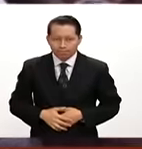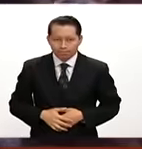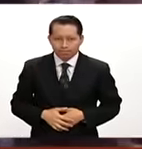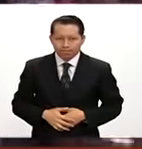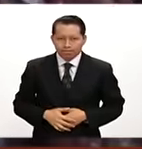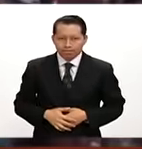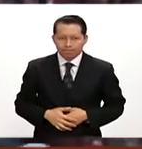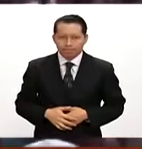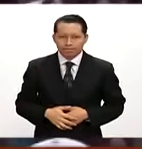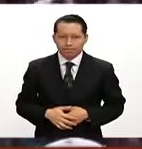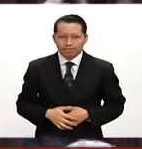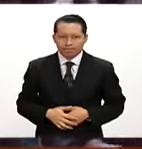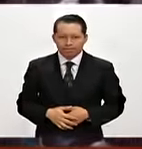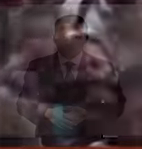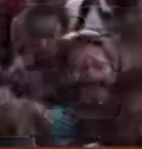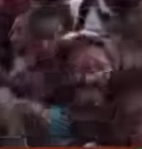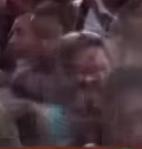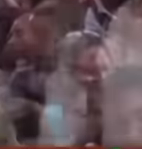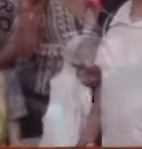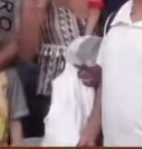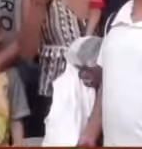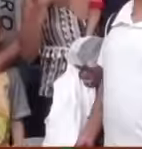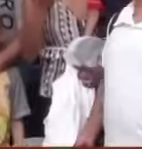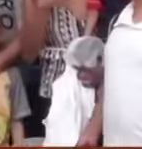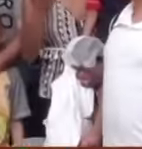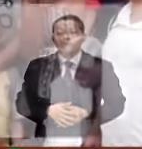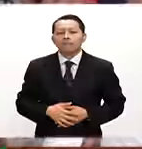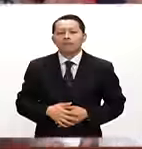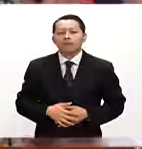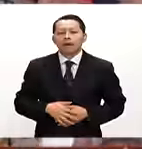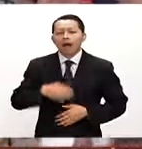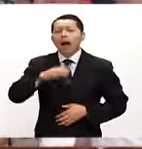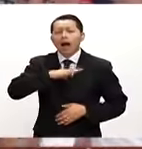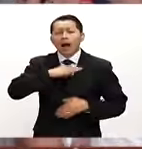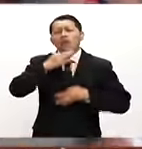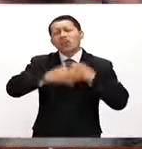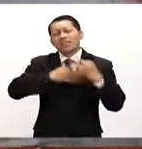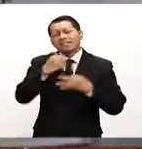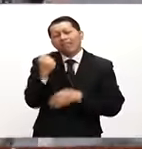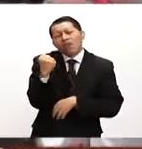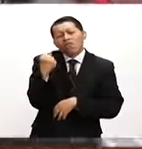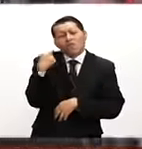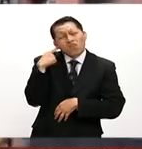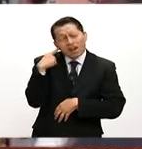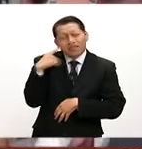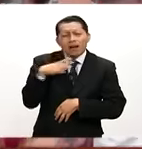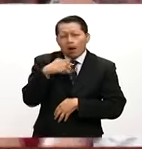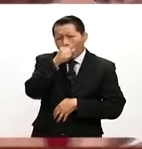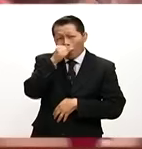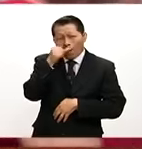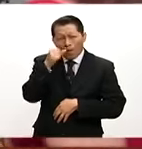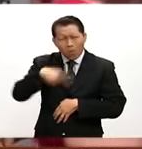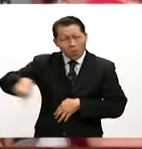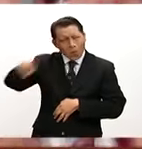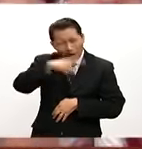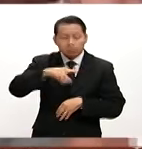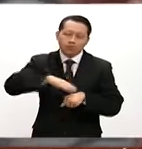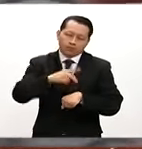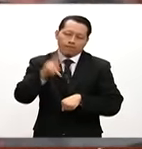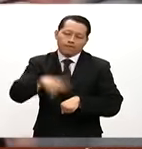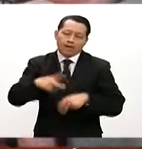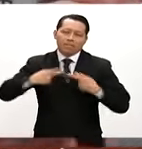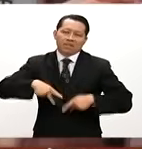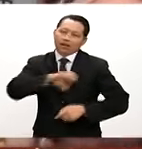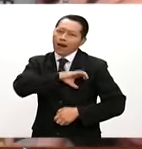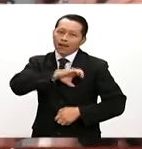Wow, pues fue una noticia muy fuerte y de mucho dolor para todos los juarenses, verdad, porque como le digo es una persona muy querida